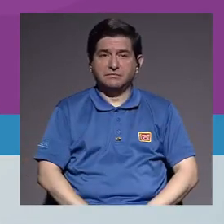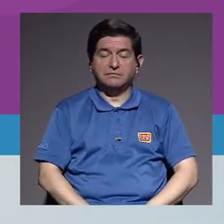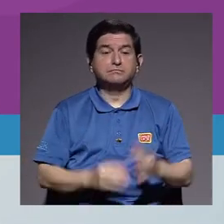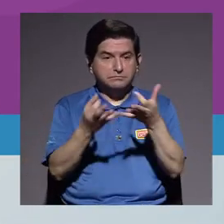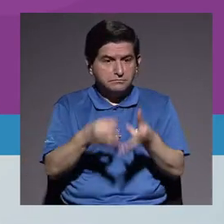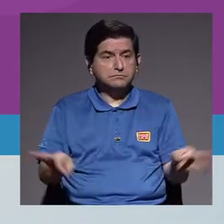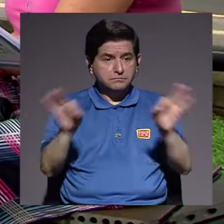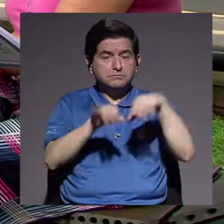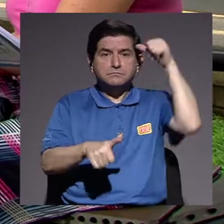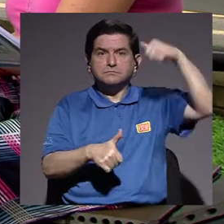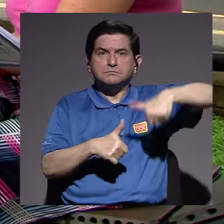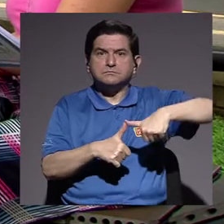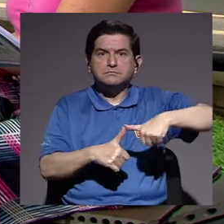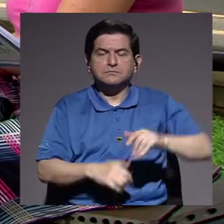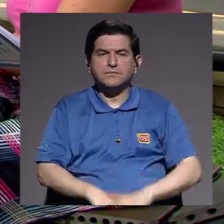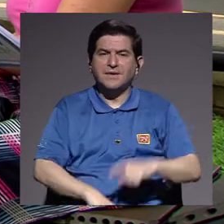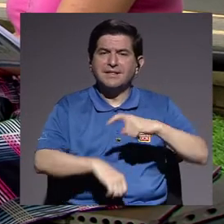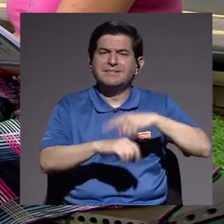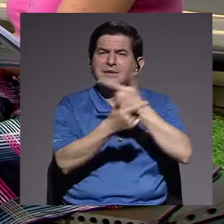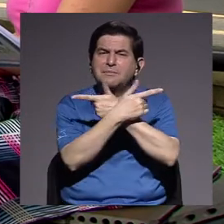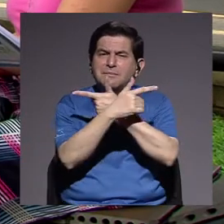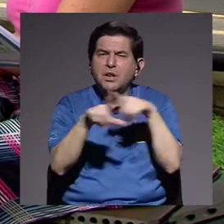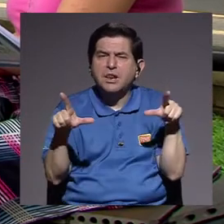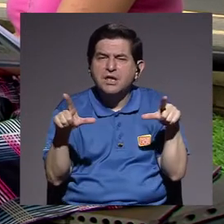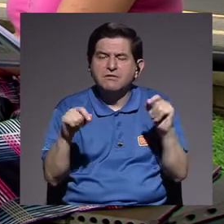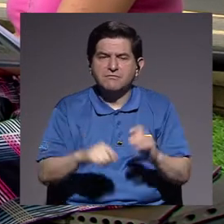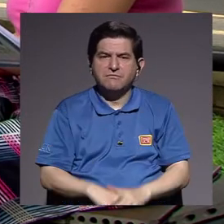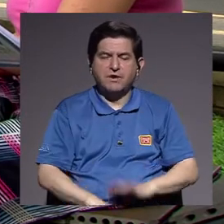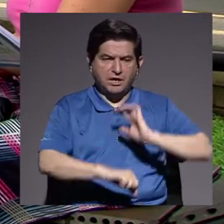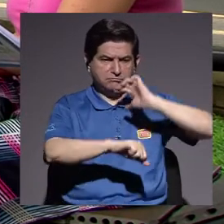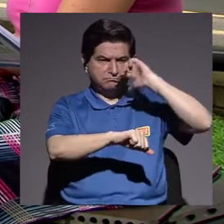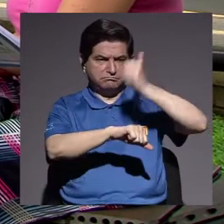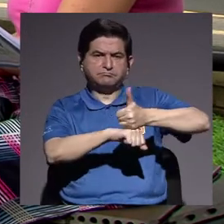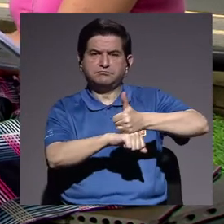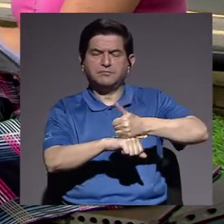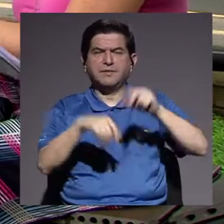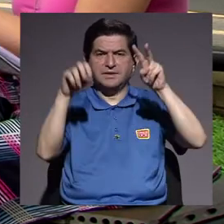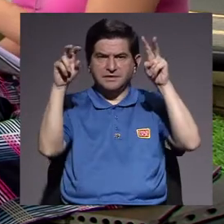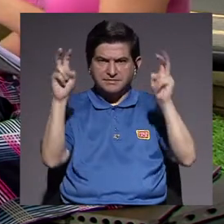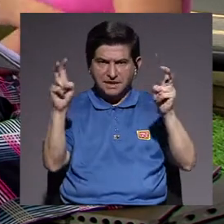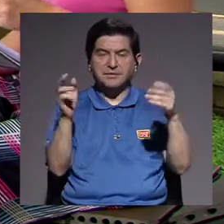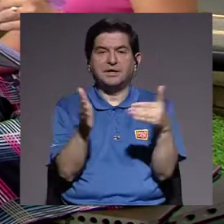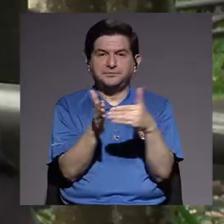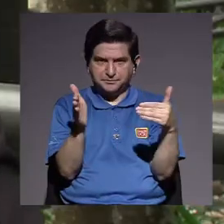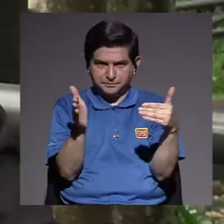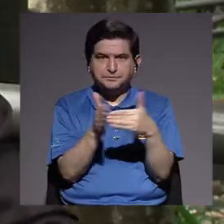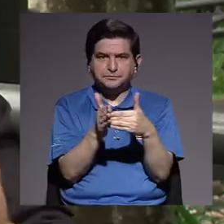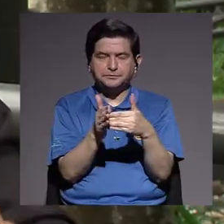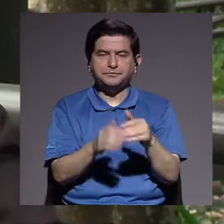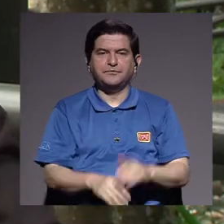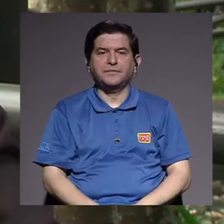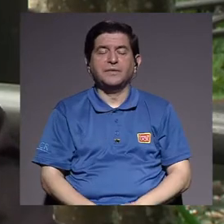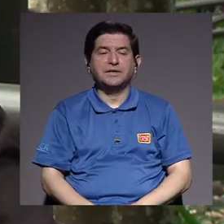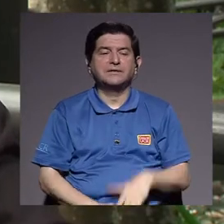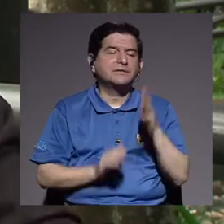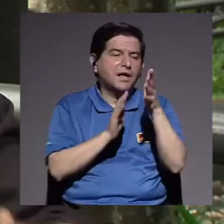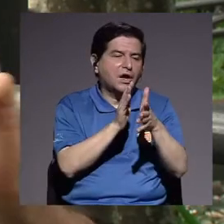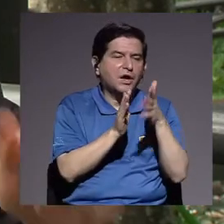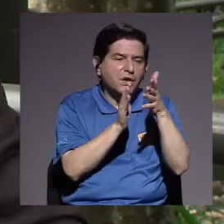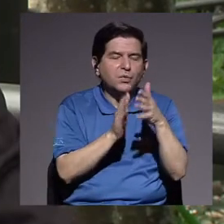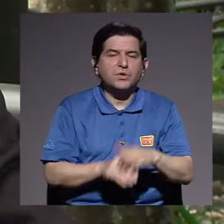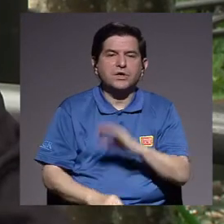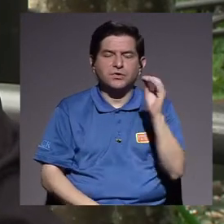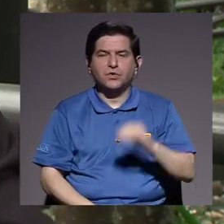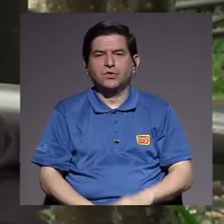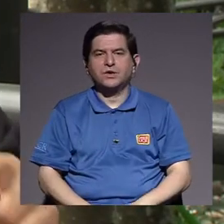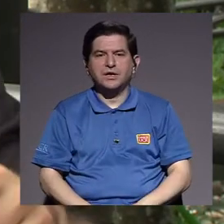importante tenerlo en cuenta, ¿no? Porque en el tiempo libre está determinado por el tema, otra vez, de los cuidos y de los